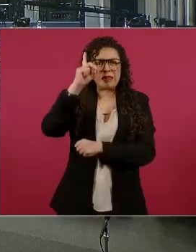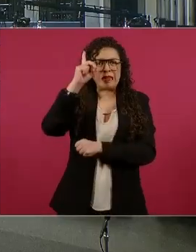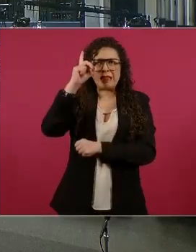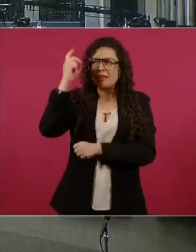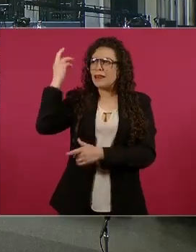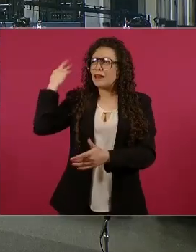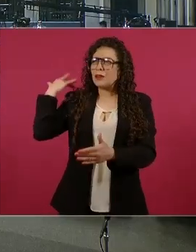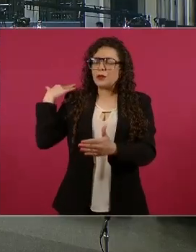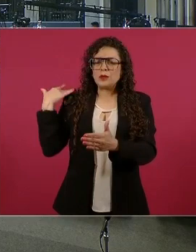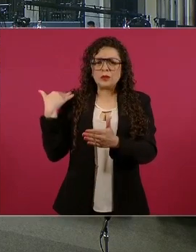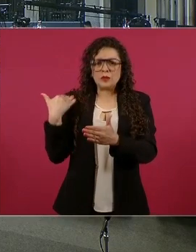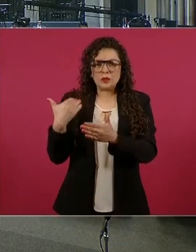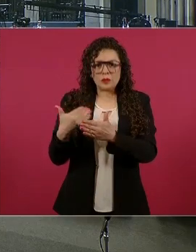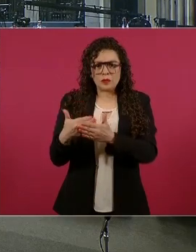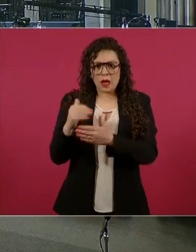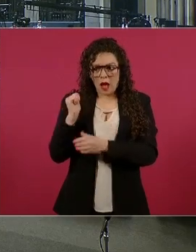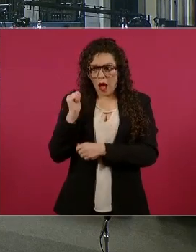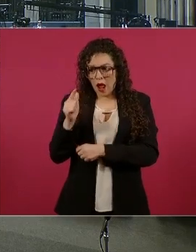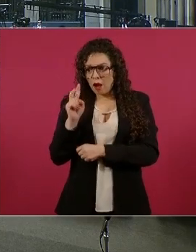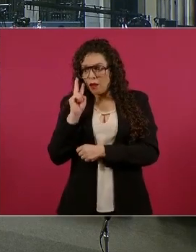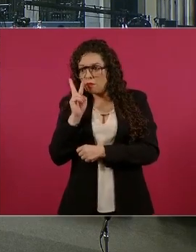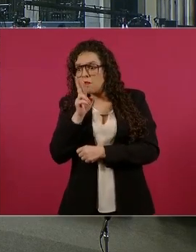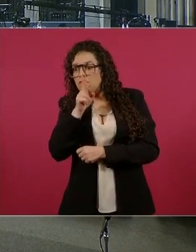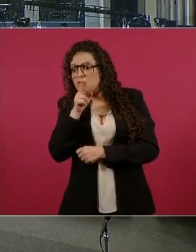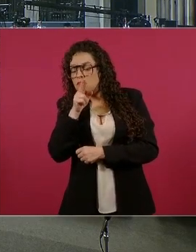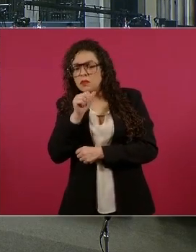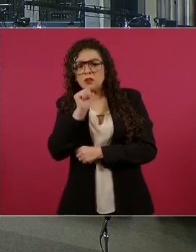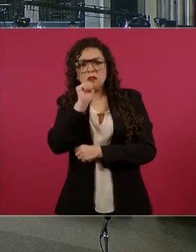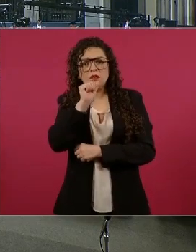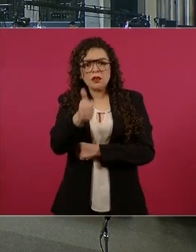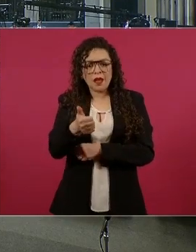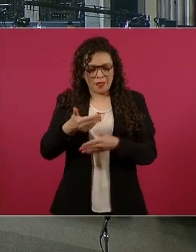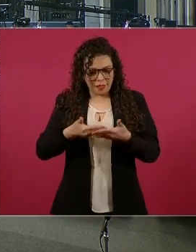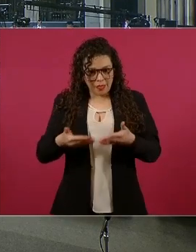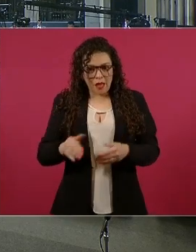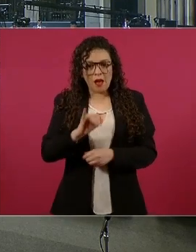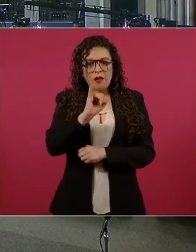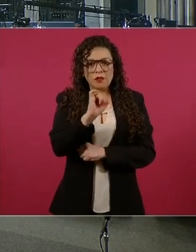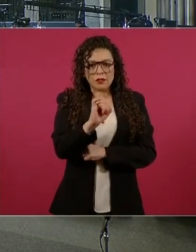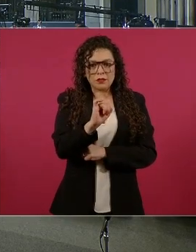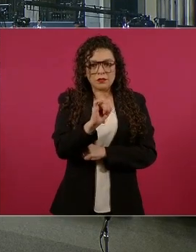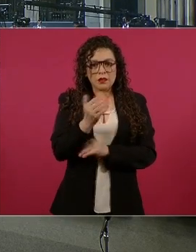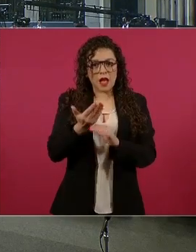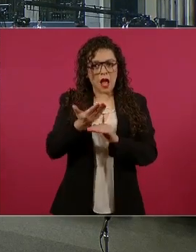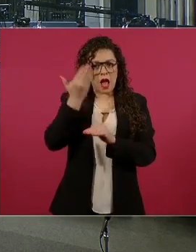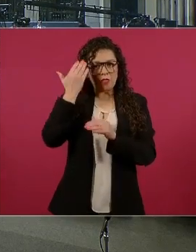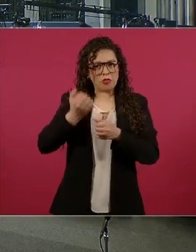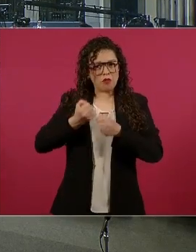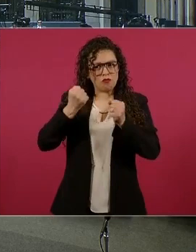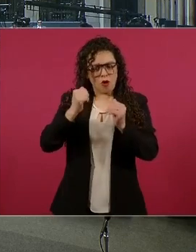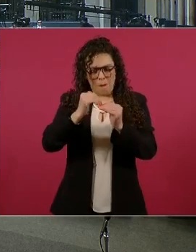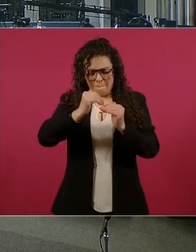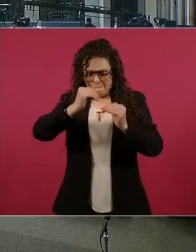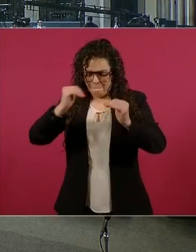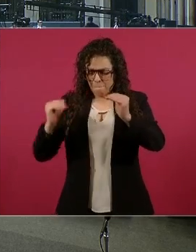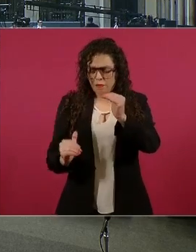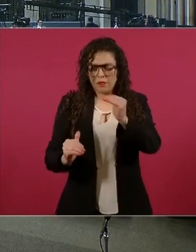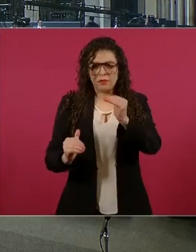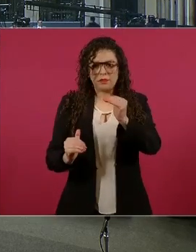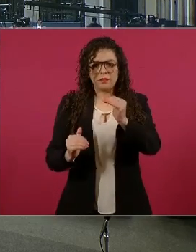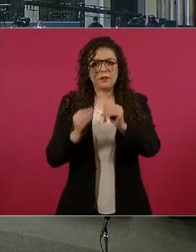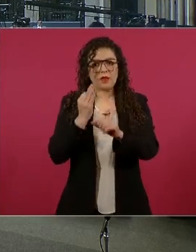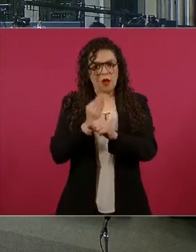se redujo la desigualdad, se aumentó el salario